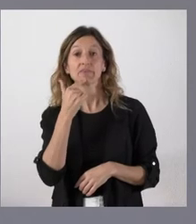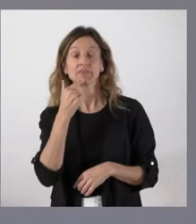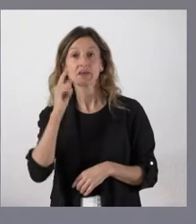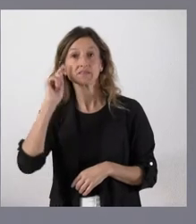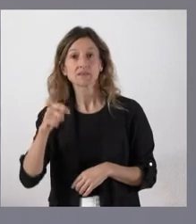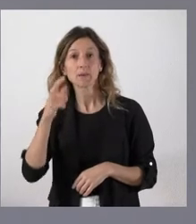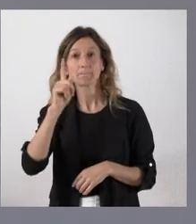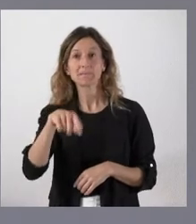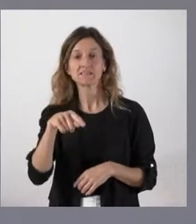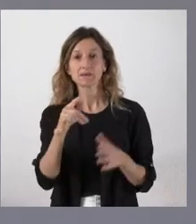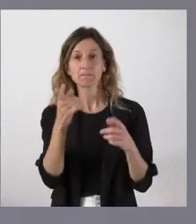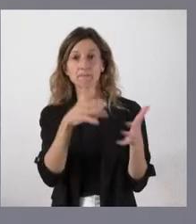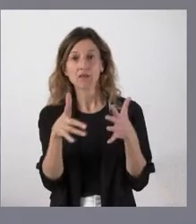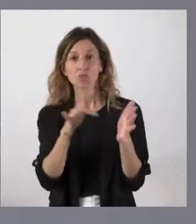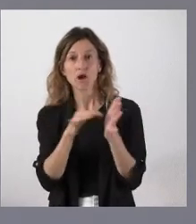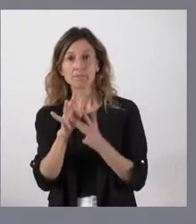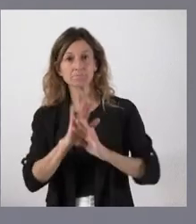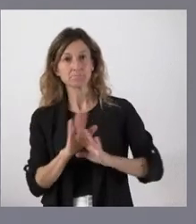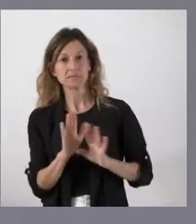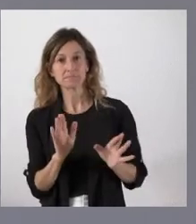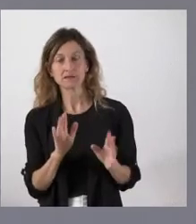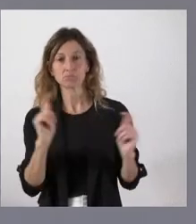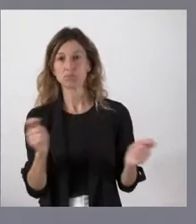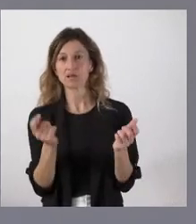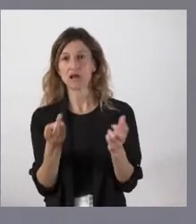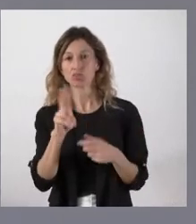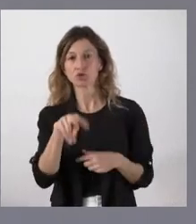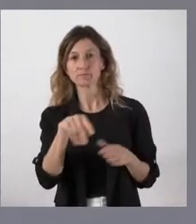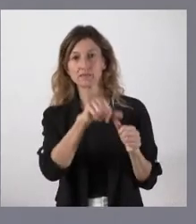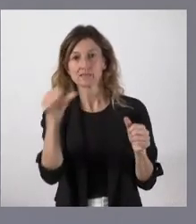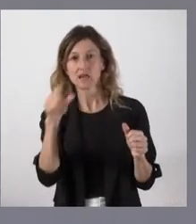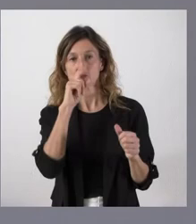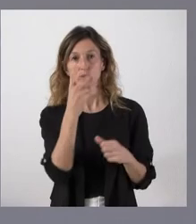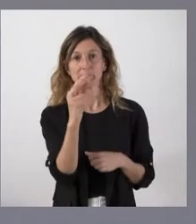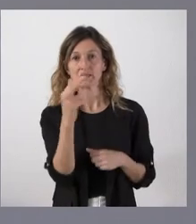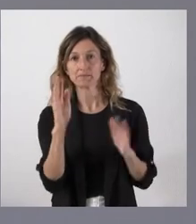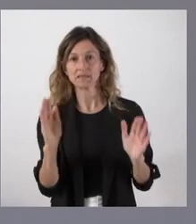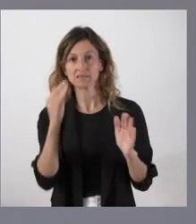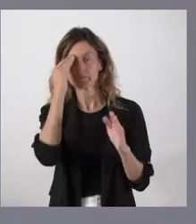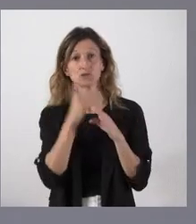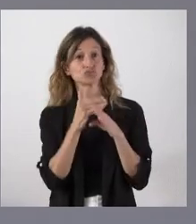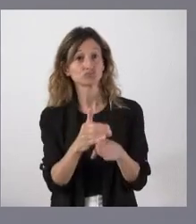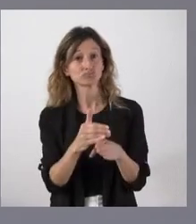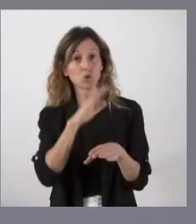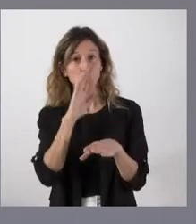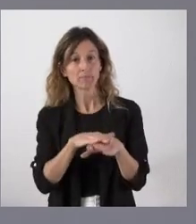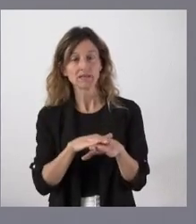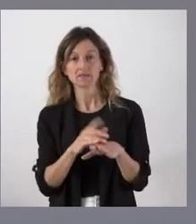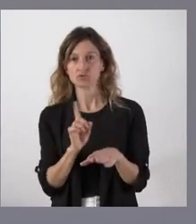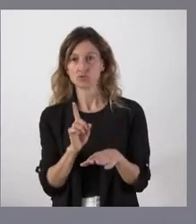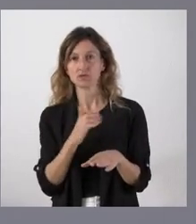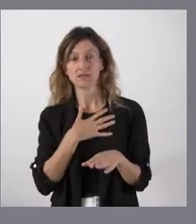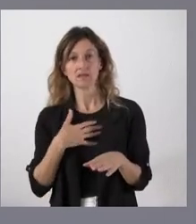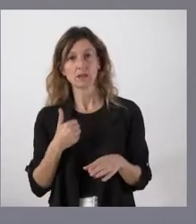los meses de marzo y abril. Nosotros podríamos entender que con publicar esos dos meses del año 2020 podríamos entender cumplida la sentencia, pero también